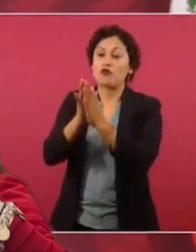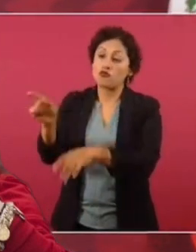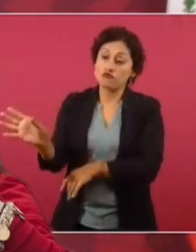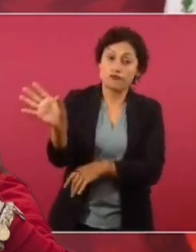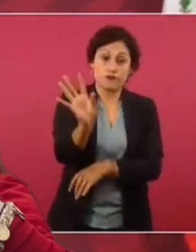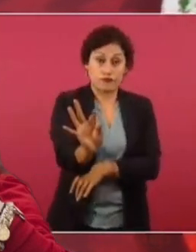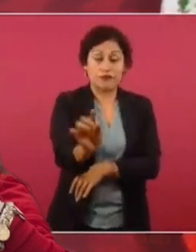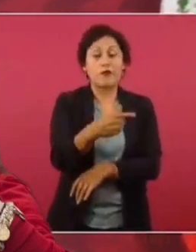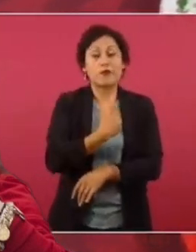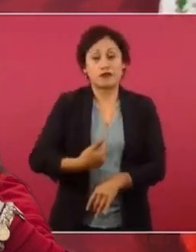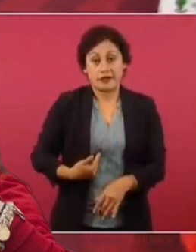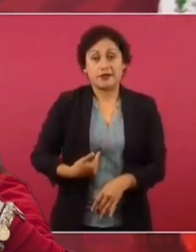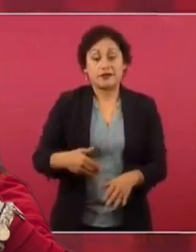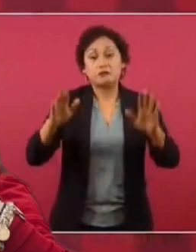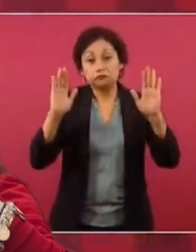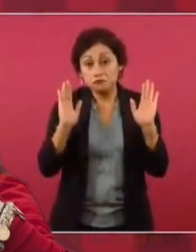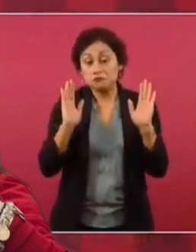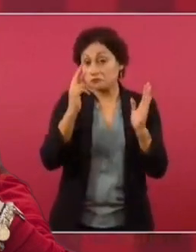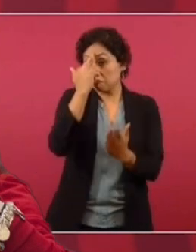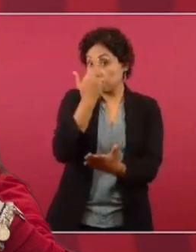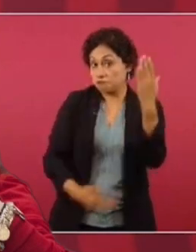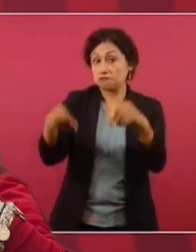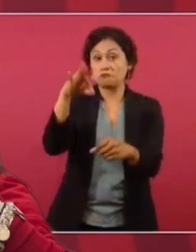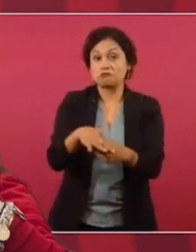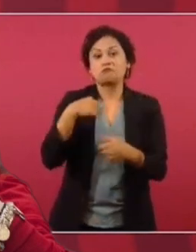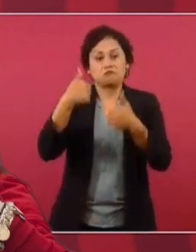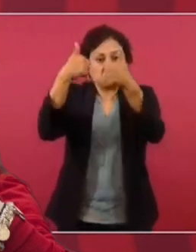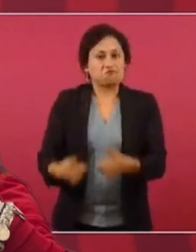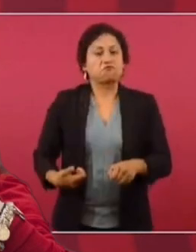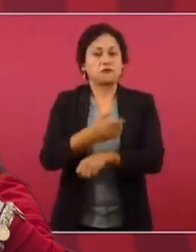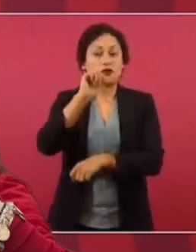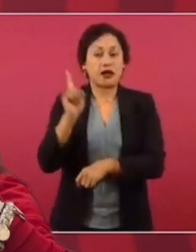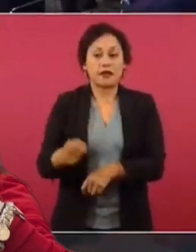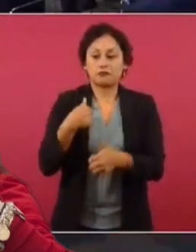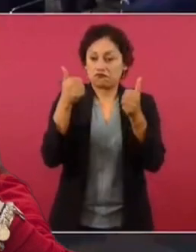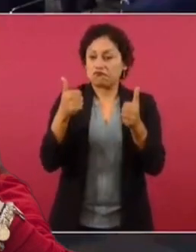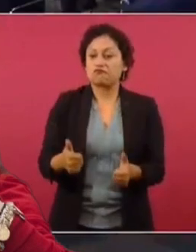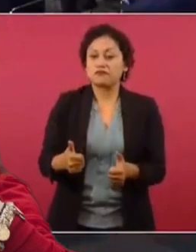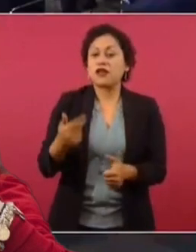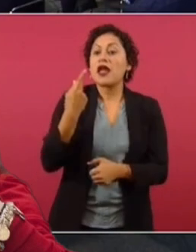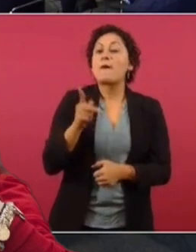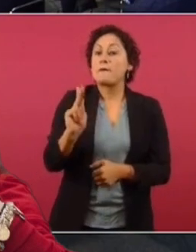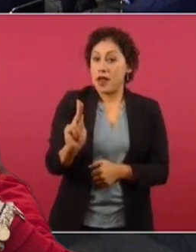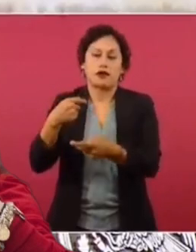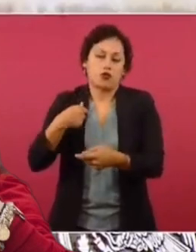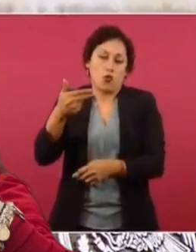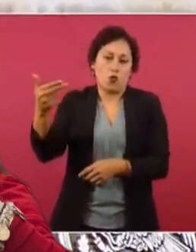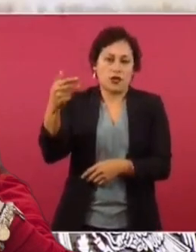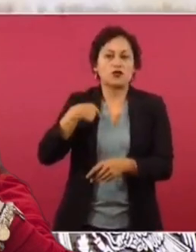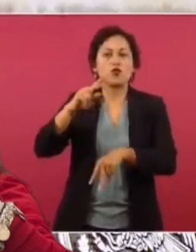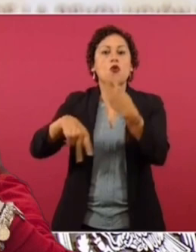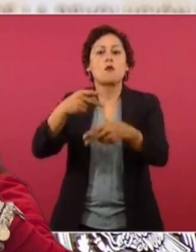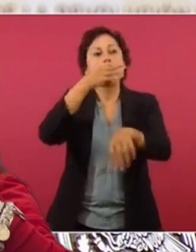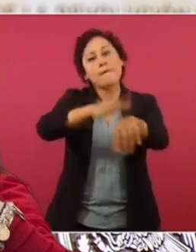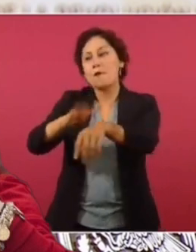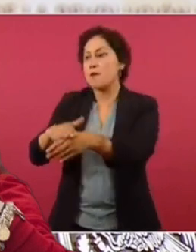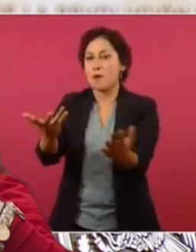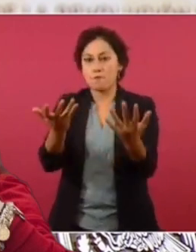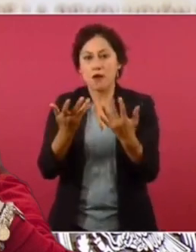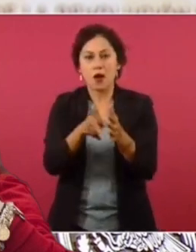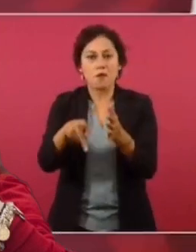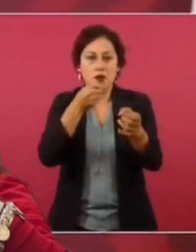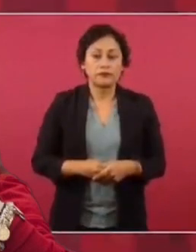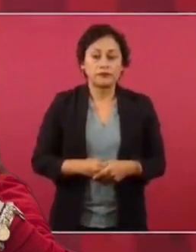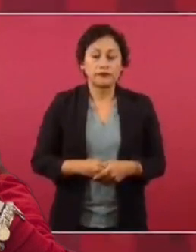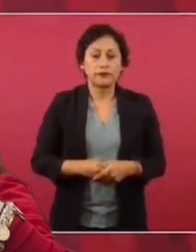que si no van a respetar el voto, yo no me voy a ir de aquí, me quedo en Zacatecas. Pero además voy a bajar ahora, voy a convocar a la rueda de prensa y voy a dar a